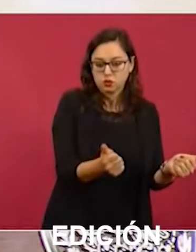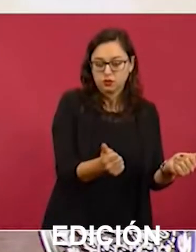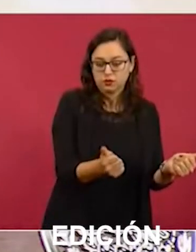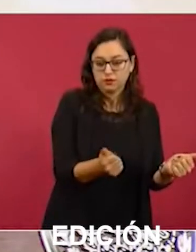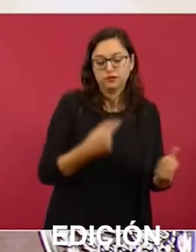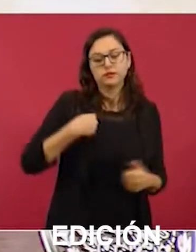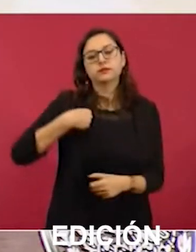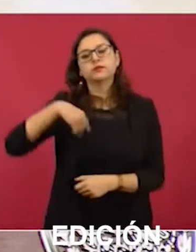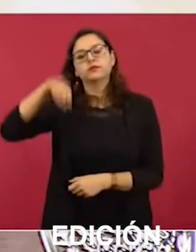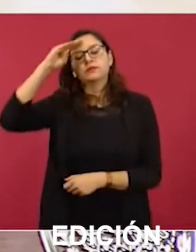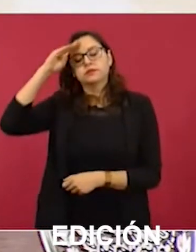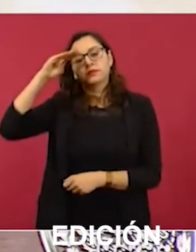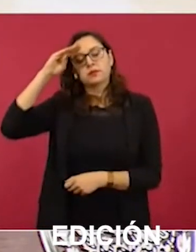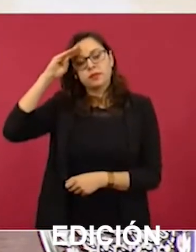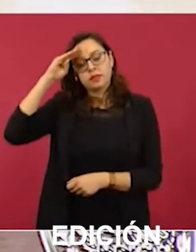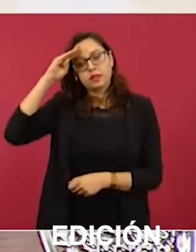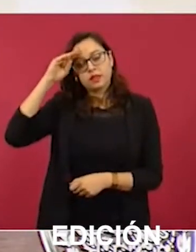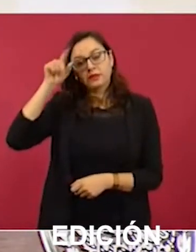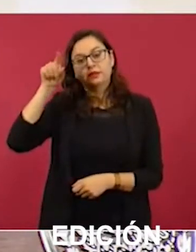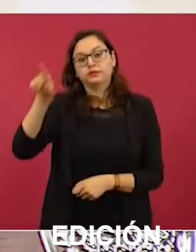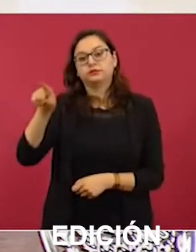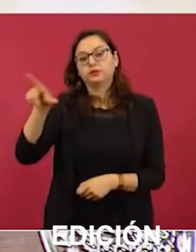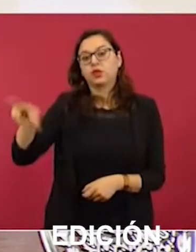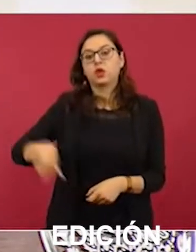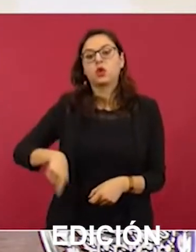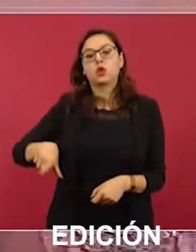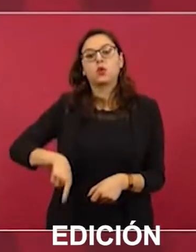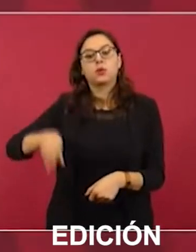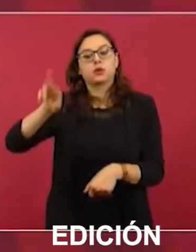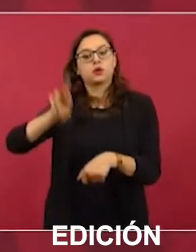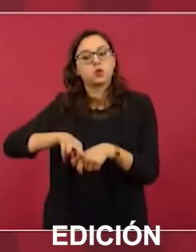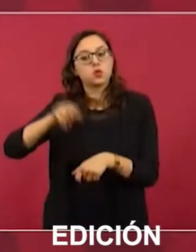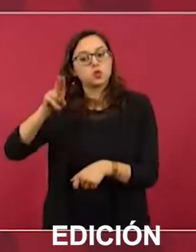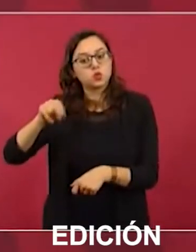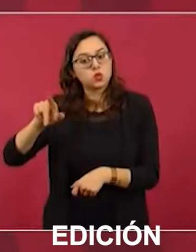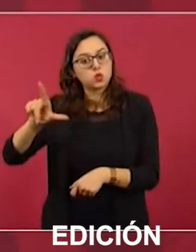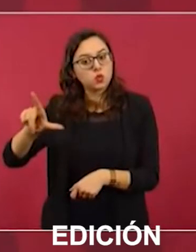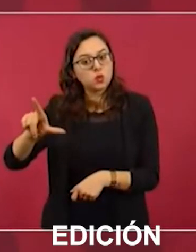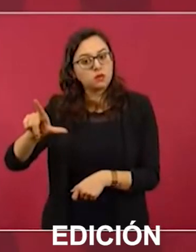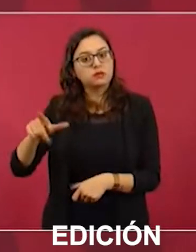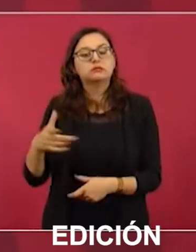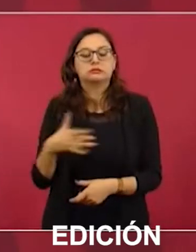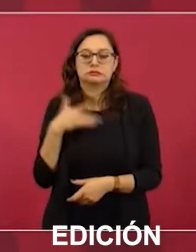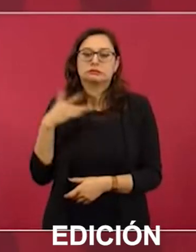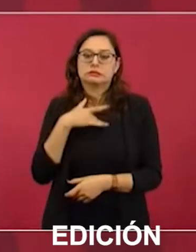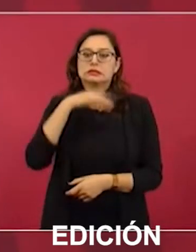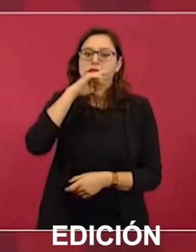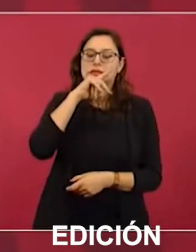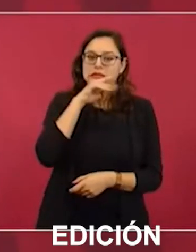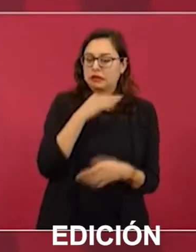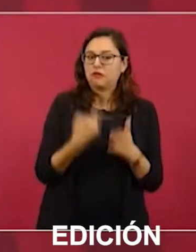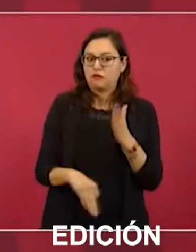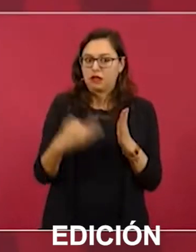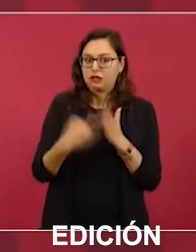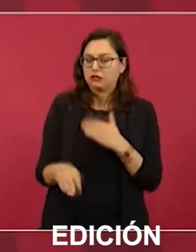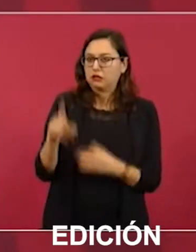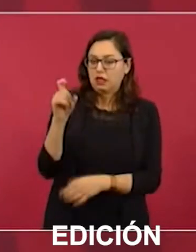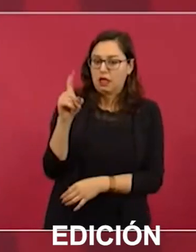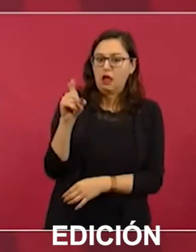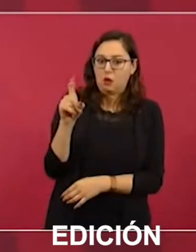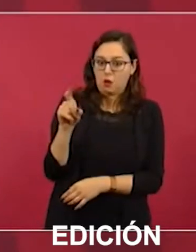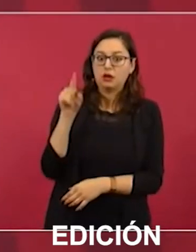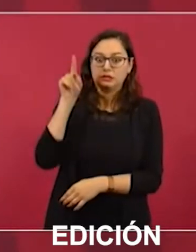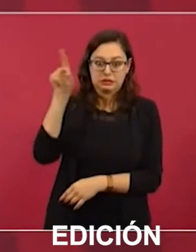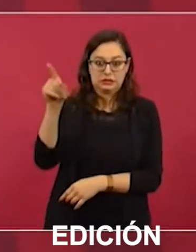que el gobernador de Nuevo León está preocupado por la falta de agua, es una